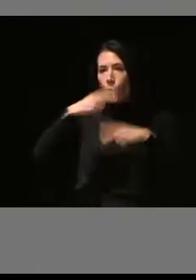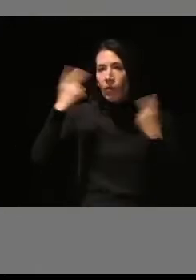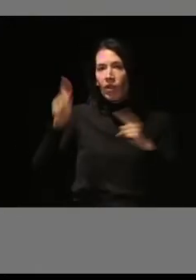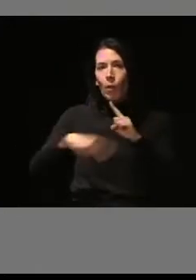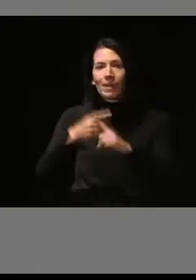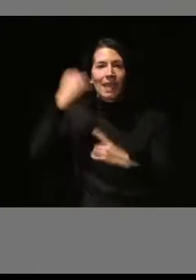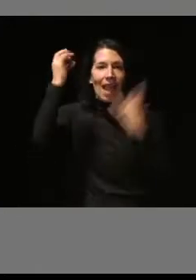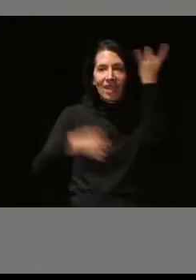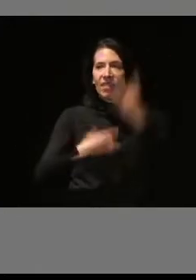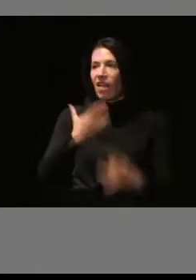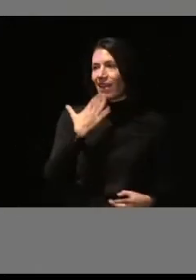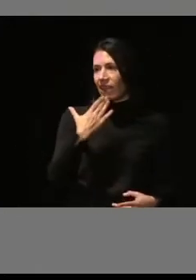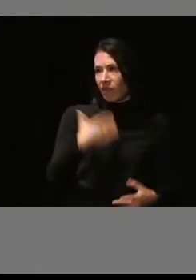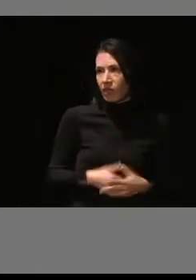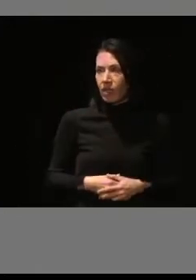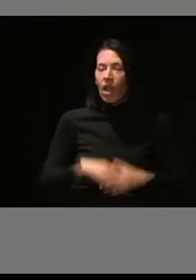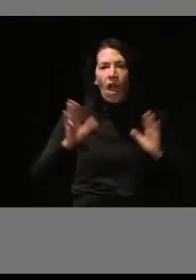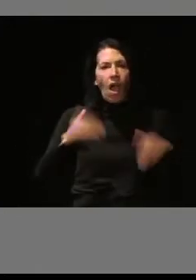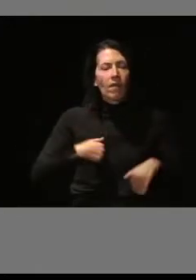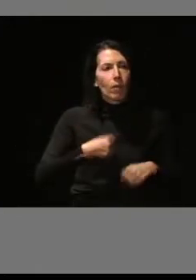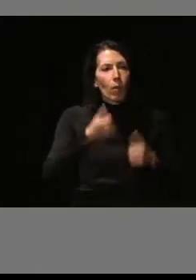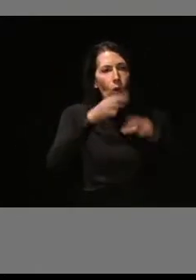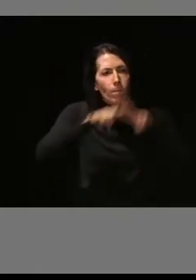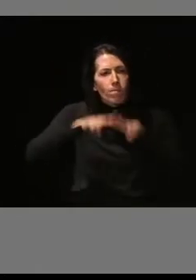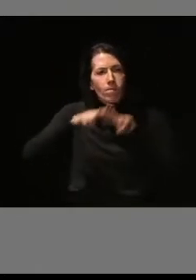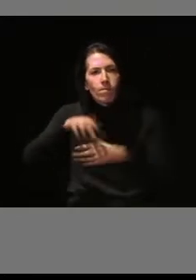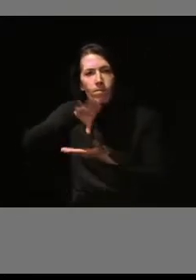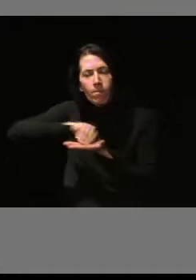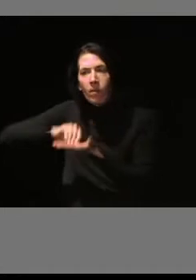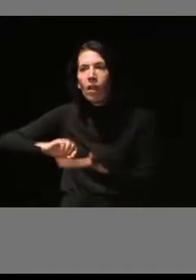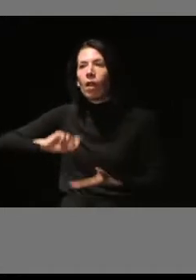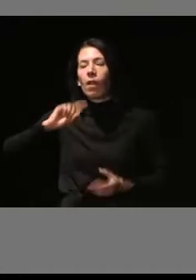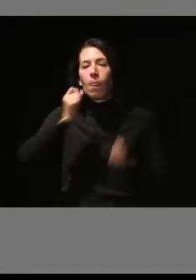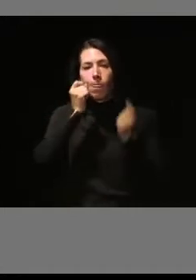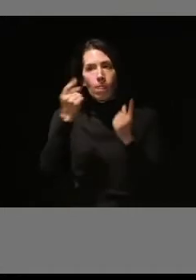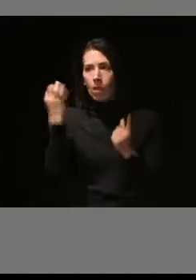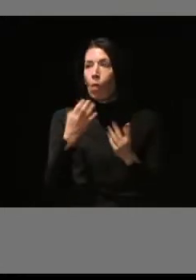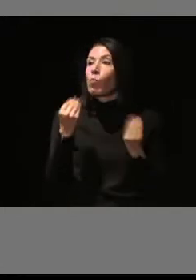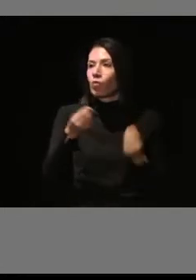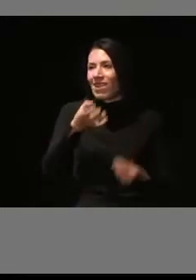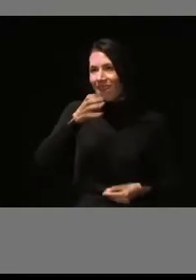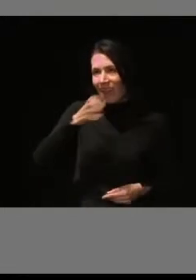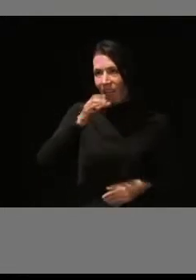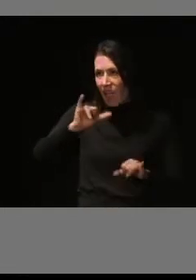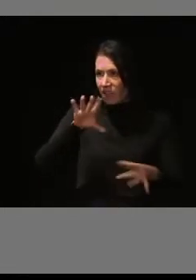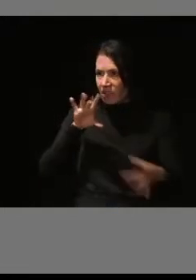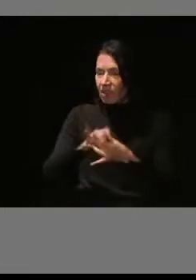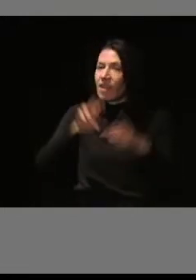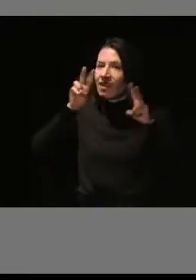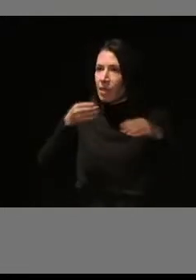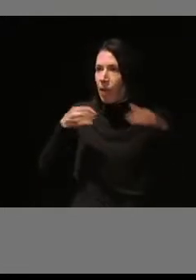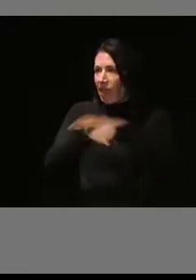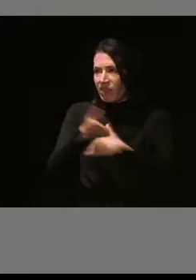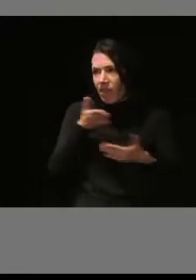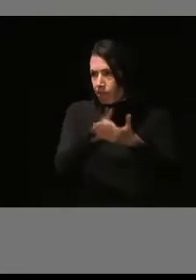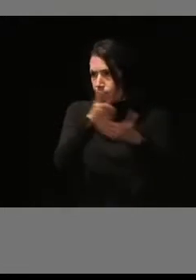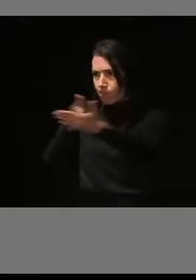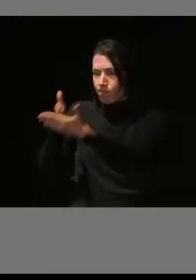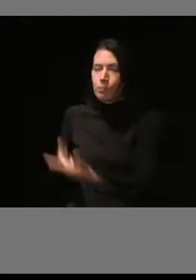Recreativas, que nos dimos cuenta de que había bastantes quejas en ese sentido en materias de accesibilidad.